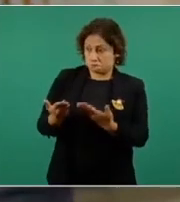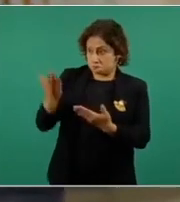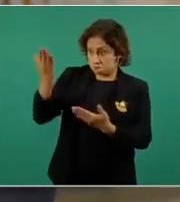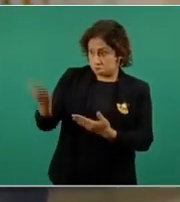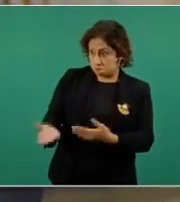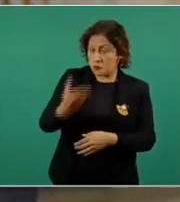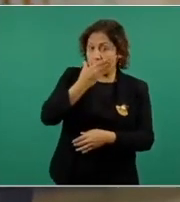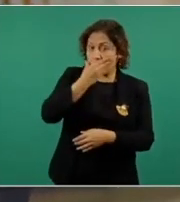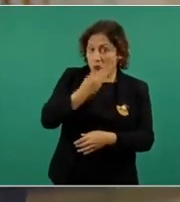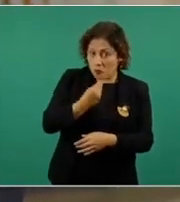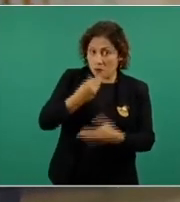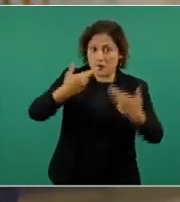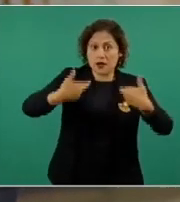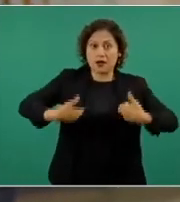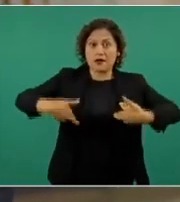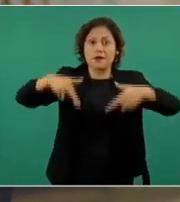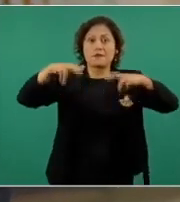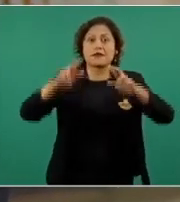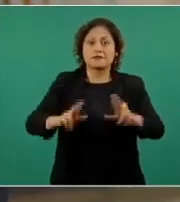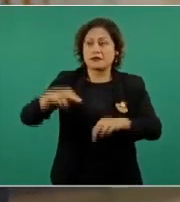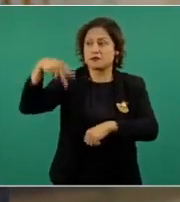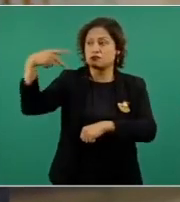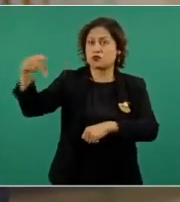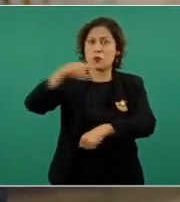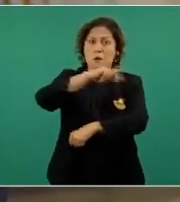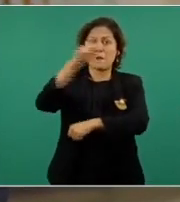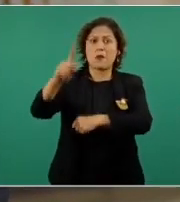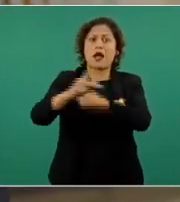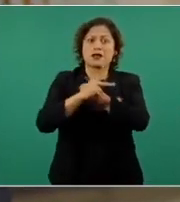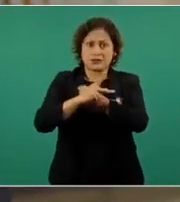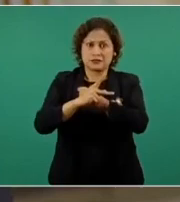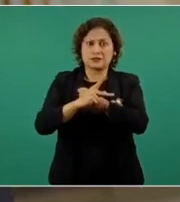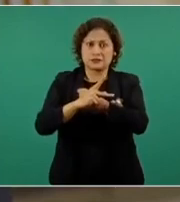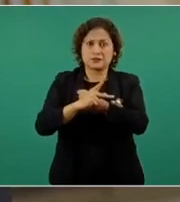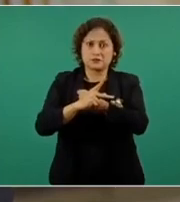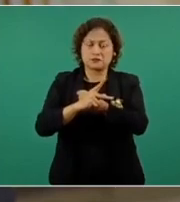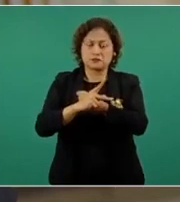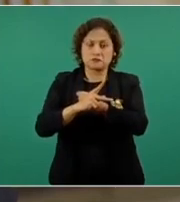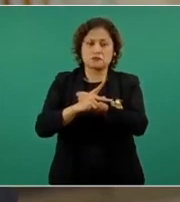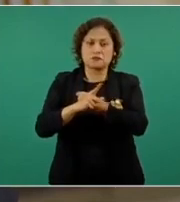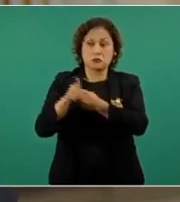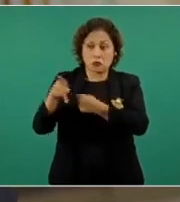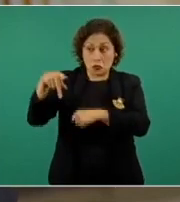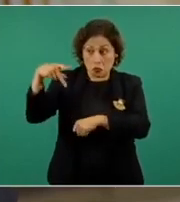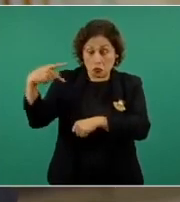a un pueblo que ha sabido, como pocos en el mundo,